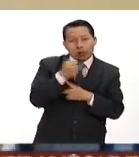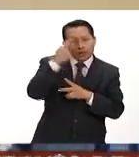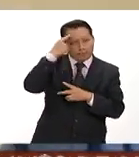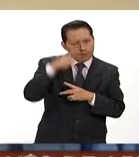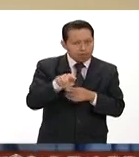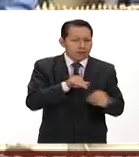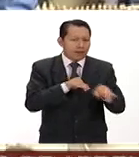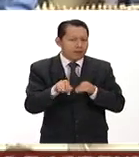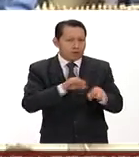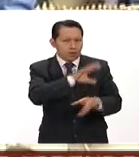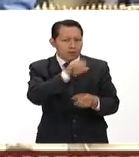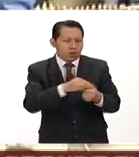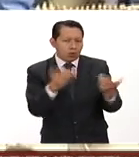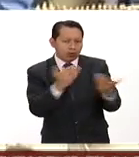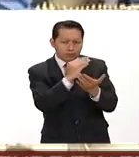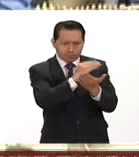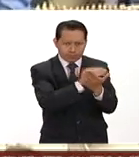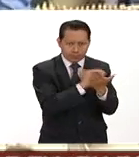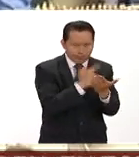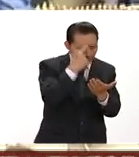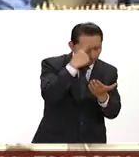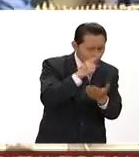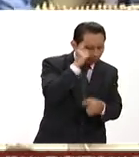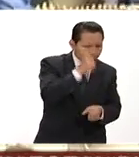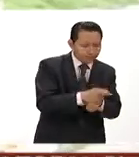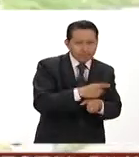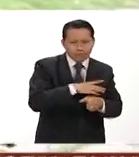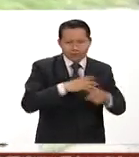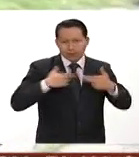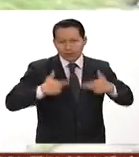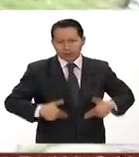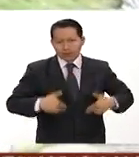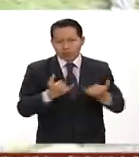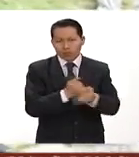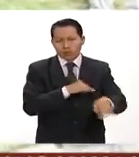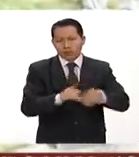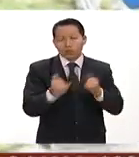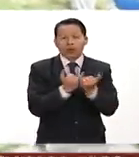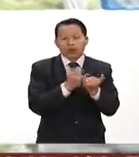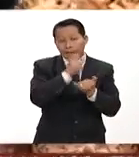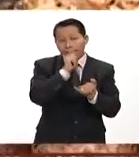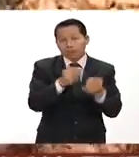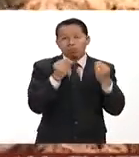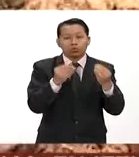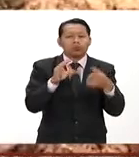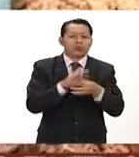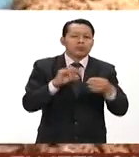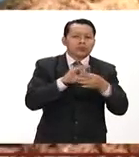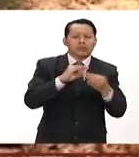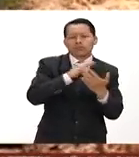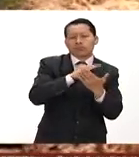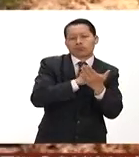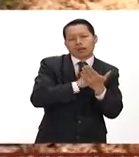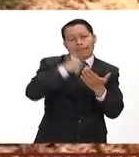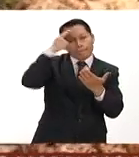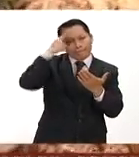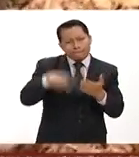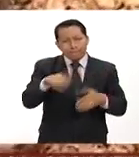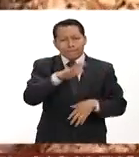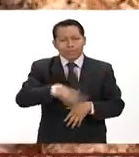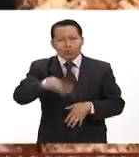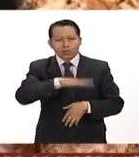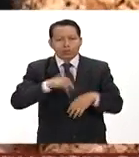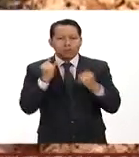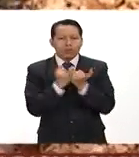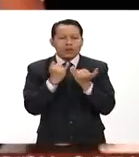protocolos de actuación protocolos en identificación humana actualmente se está trabajando mucho también con protocolos para la búsqueda y